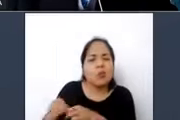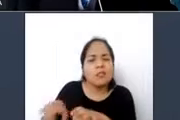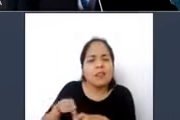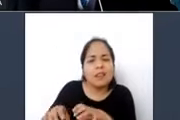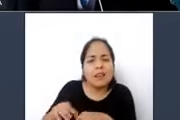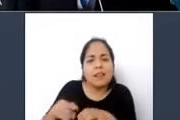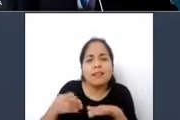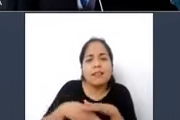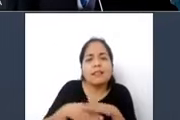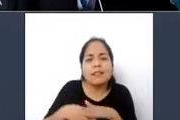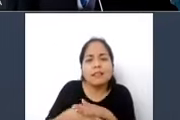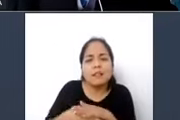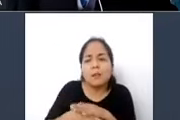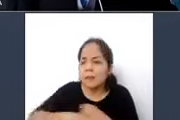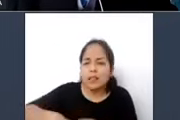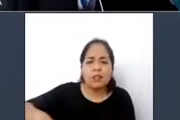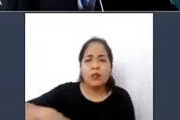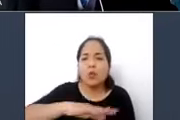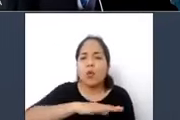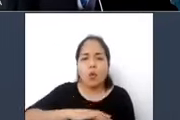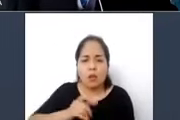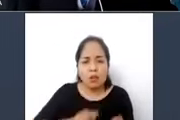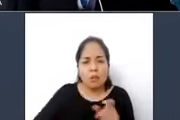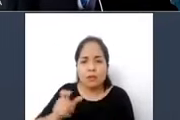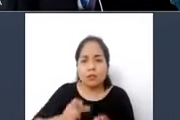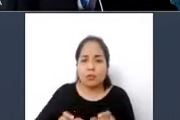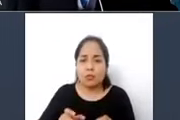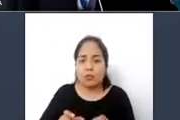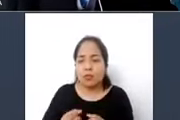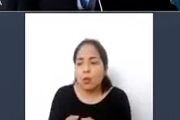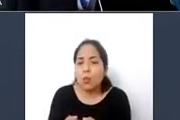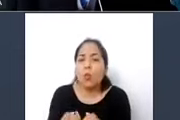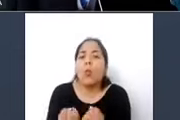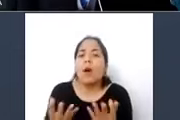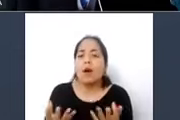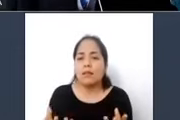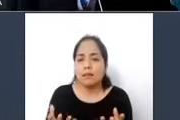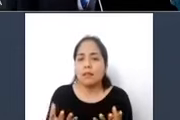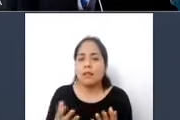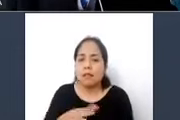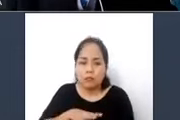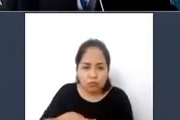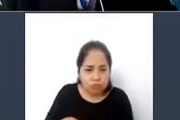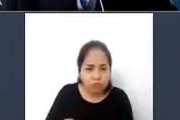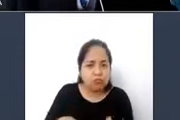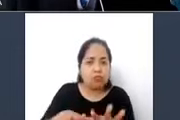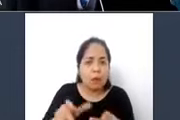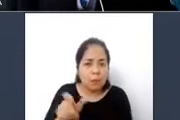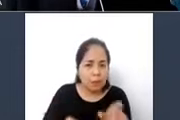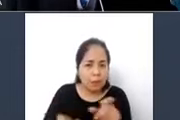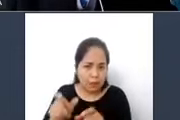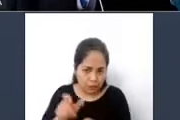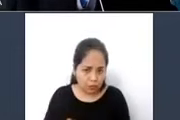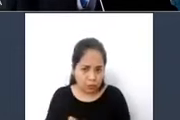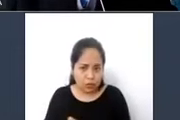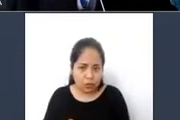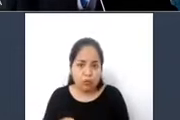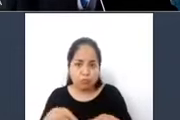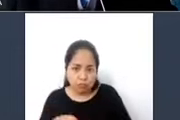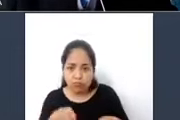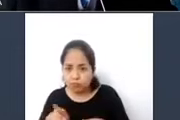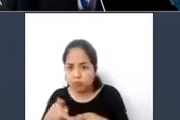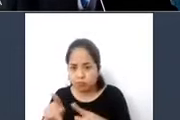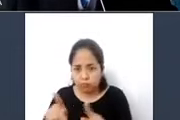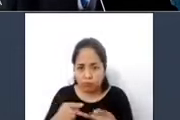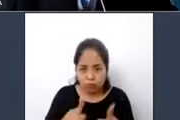universal y su alcance, así como las responsabilidades en esta materia y los procedimientos,